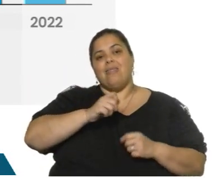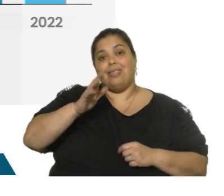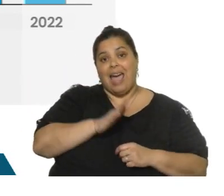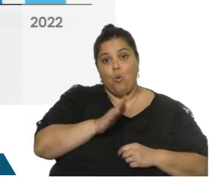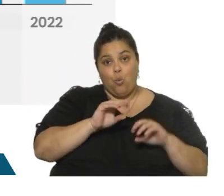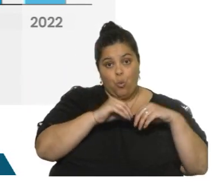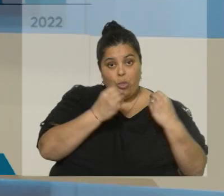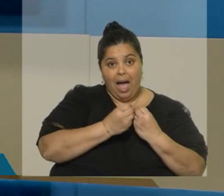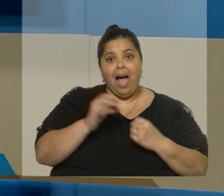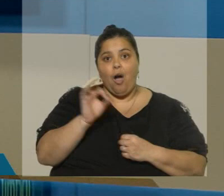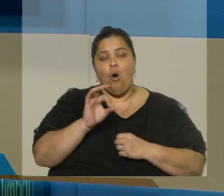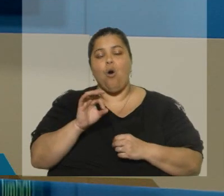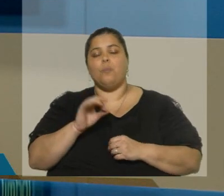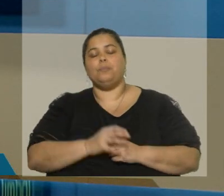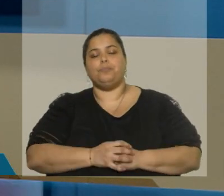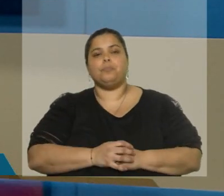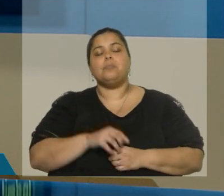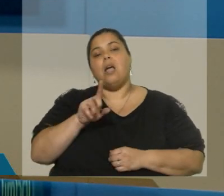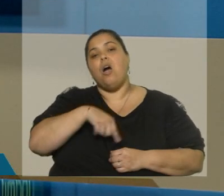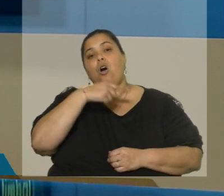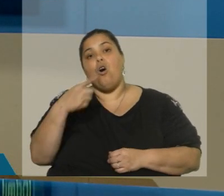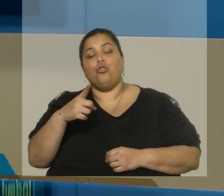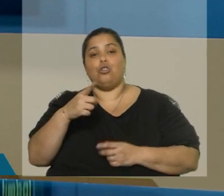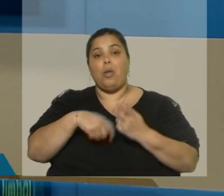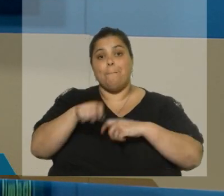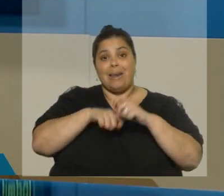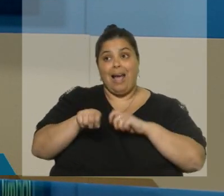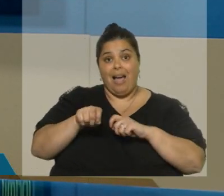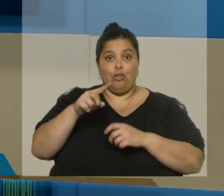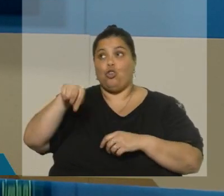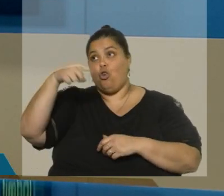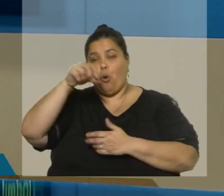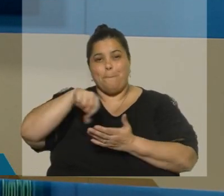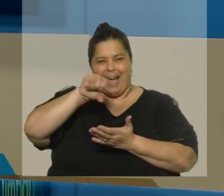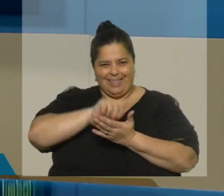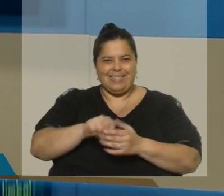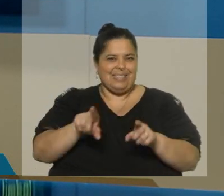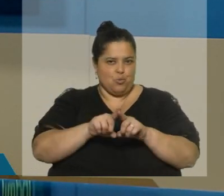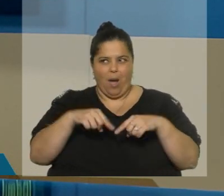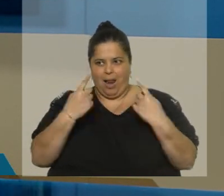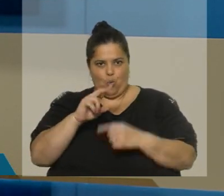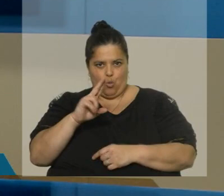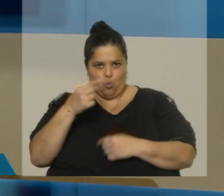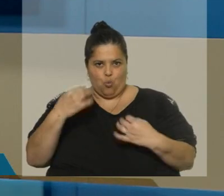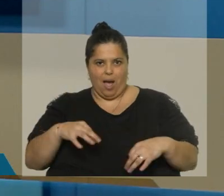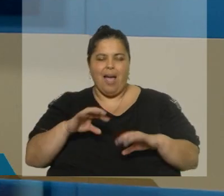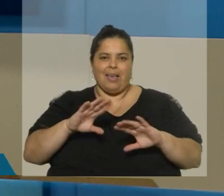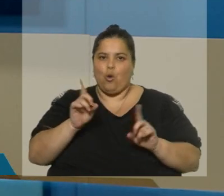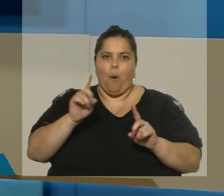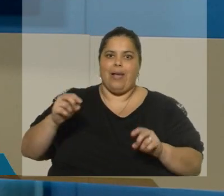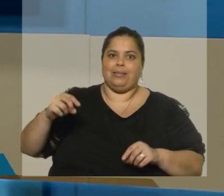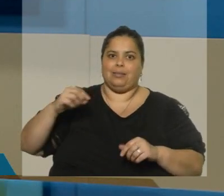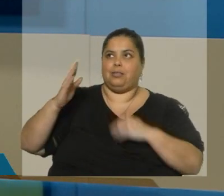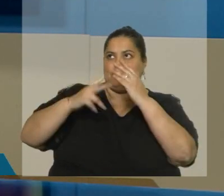por encima de otros mercados emergentes que tienen una calificación de deuda en cuanto a su grado inversor